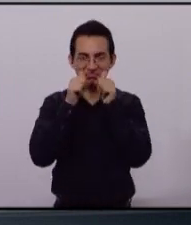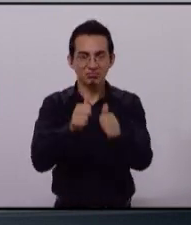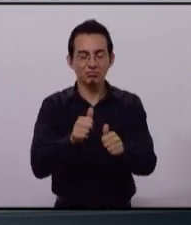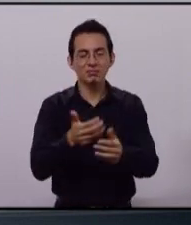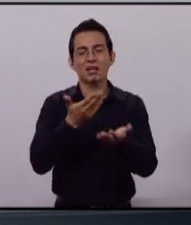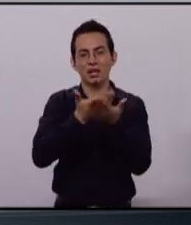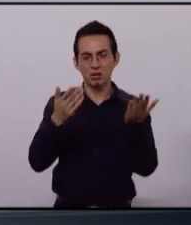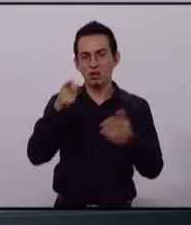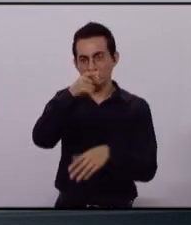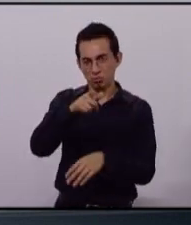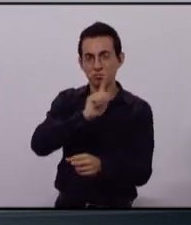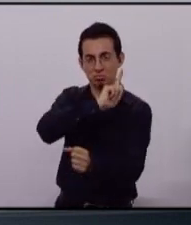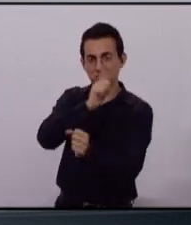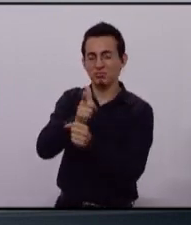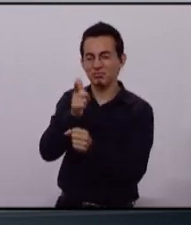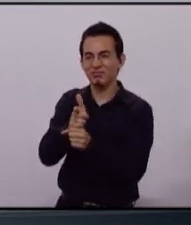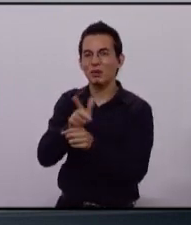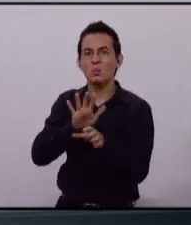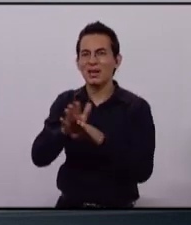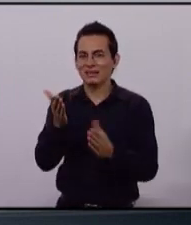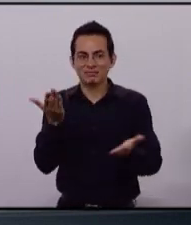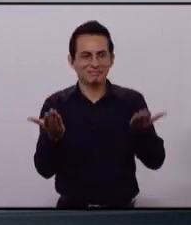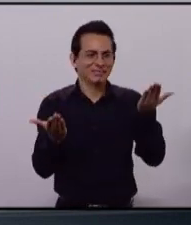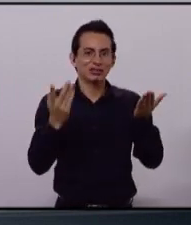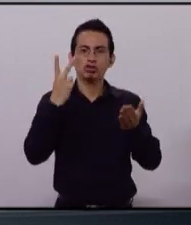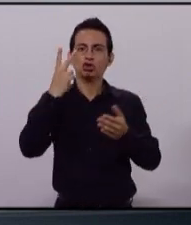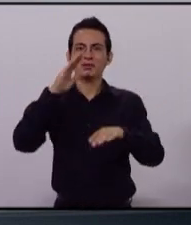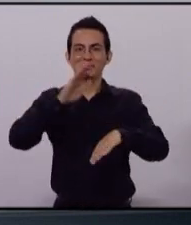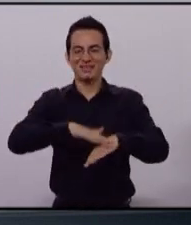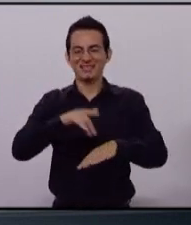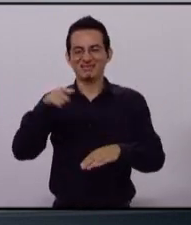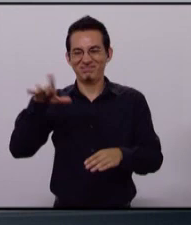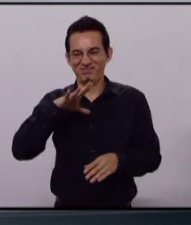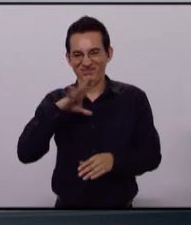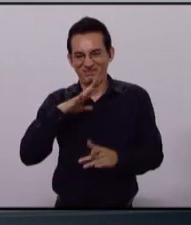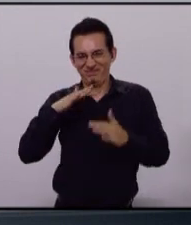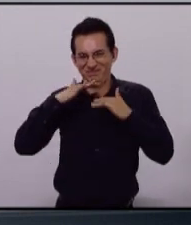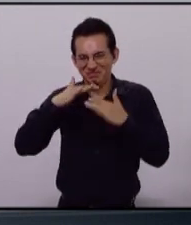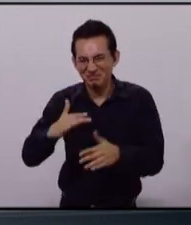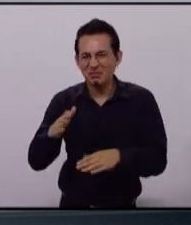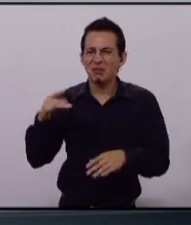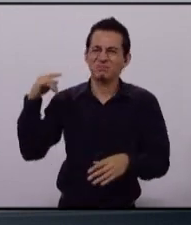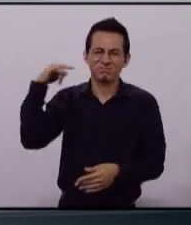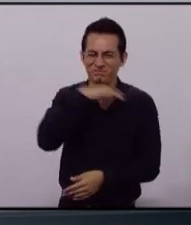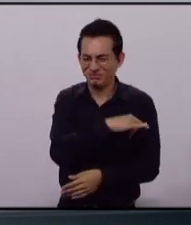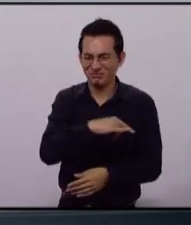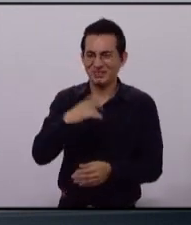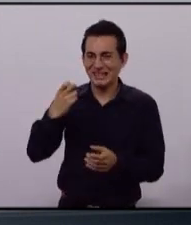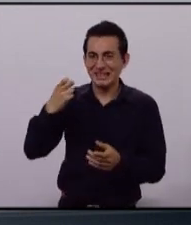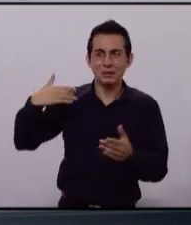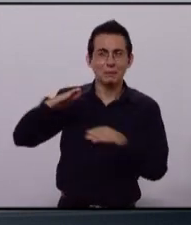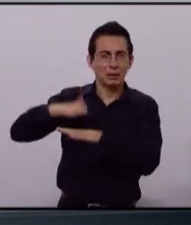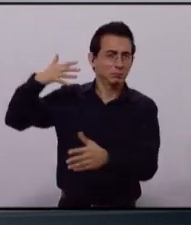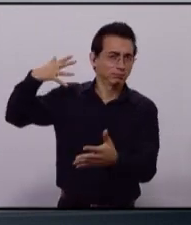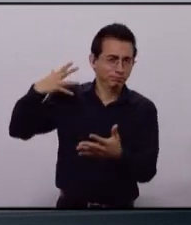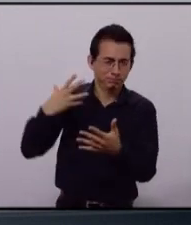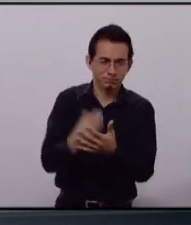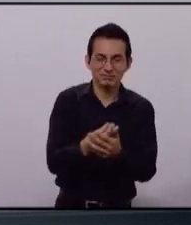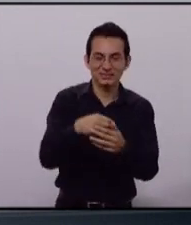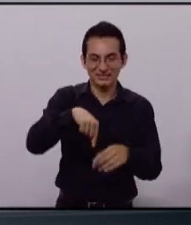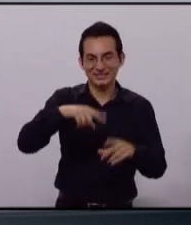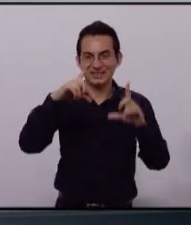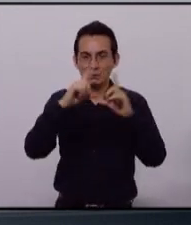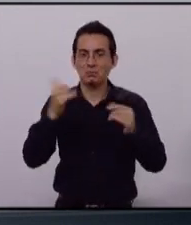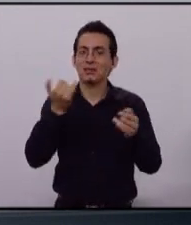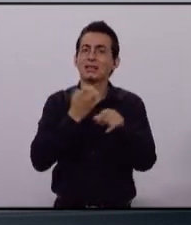competencia está entre dos. El modelo político de corrupción que nos ha gobernado en los últimos años en Zapopan y en